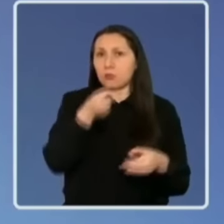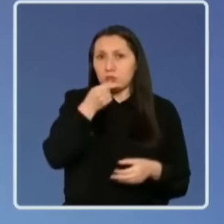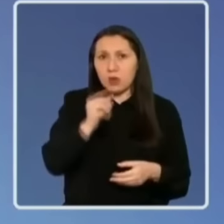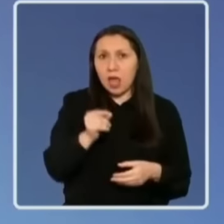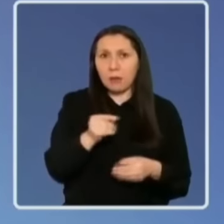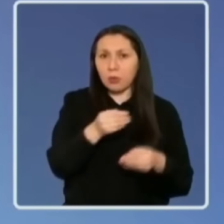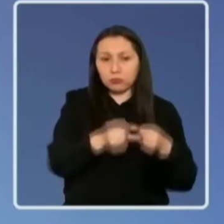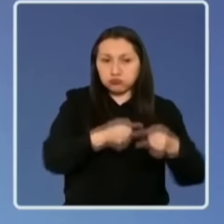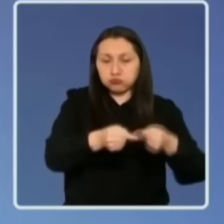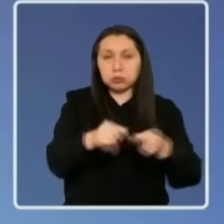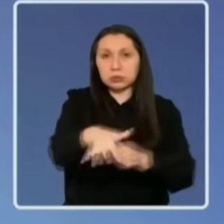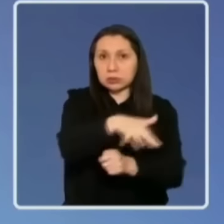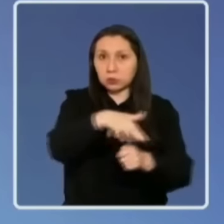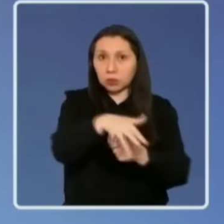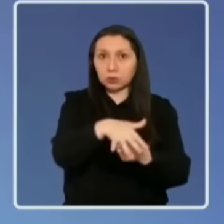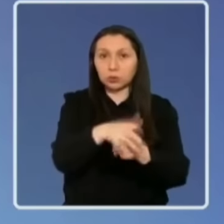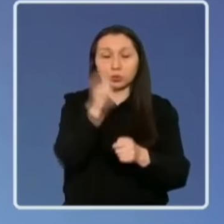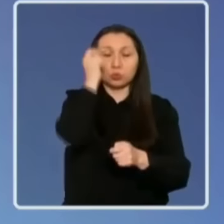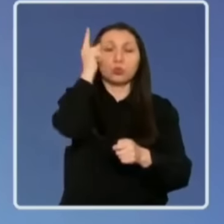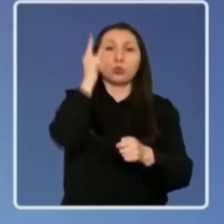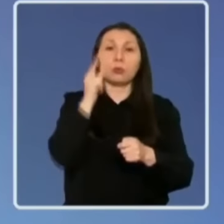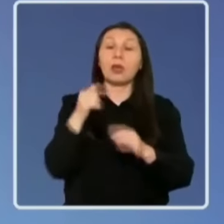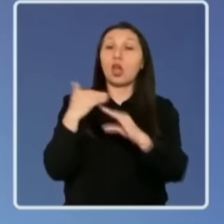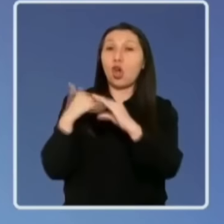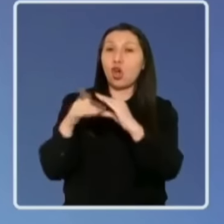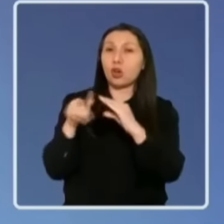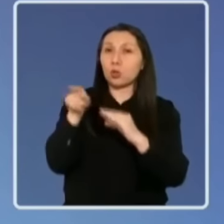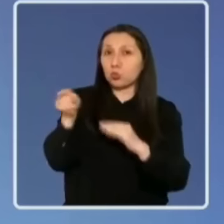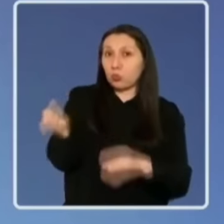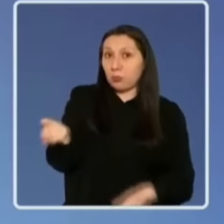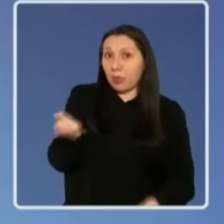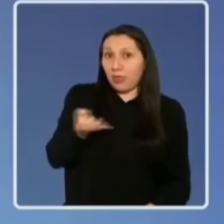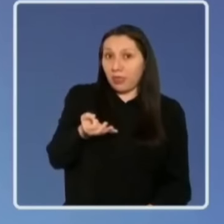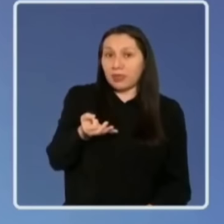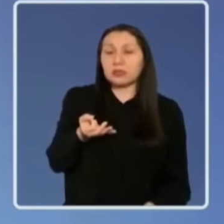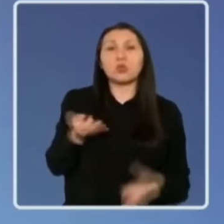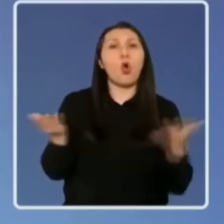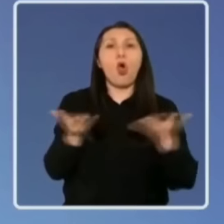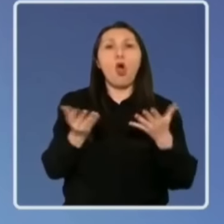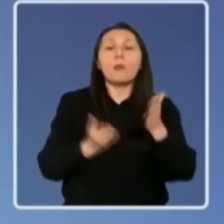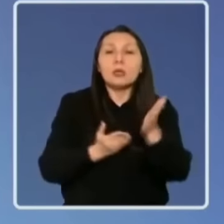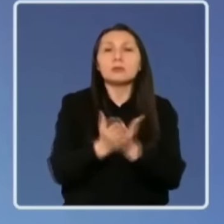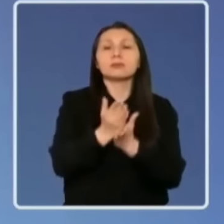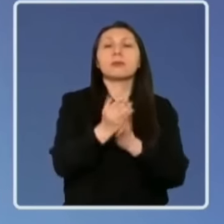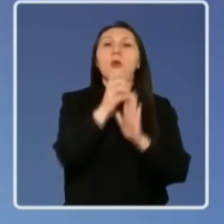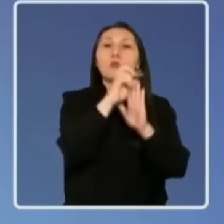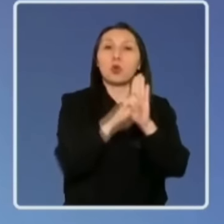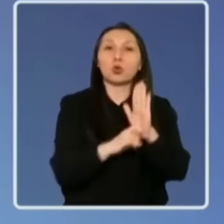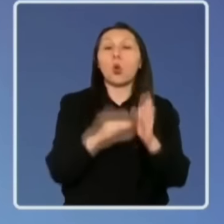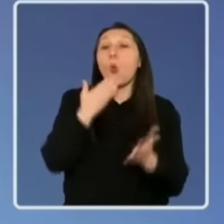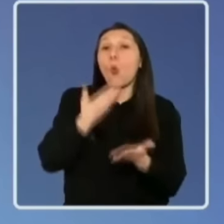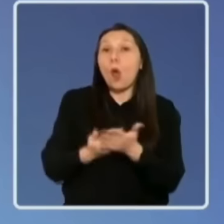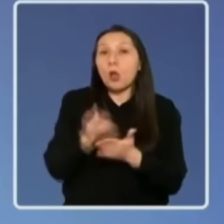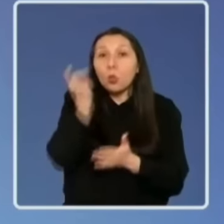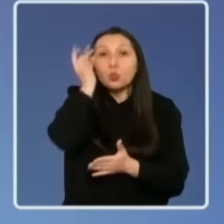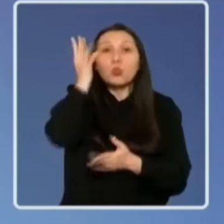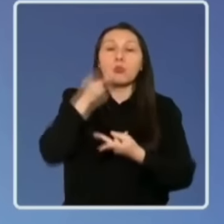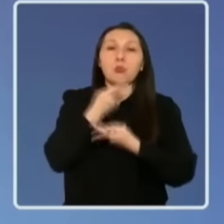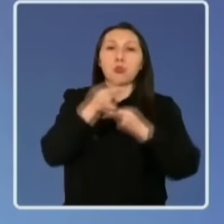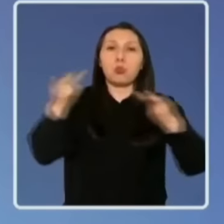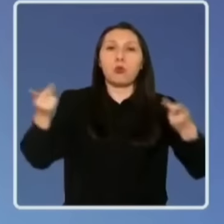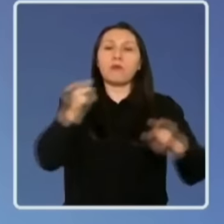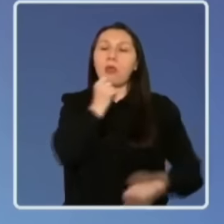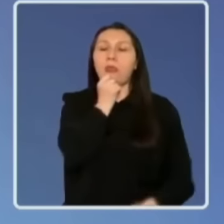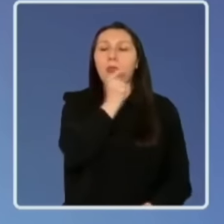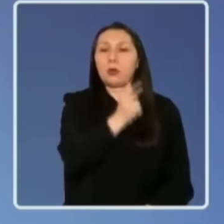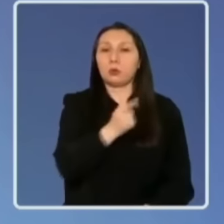ocurrieron los hechos, porque respecto a ese correo al cual esto hace referencia, es como se activó el protocolo una vez que se tuvo conocimiento público de la denuncia.